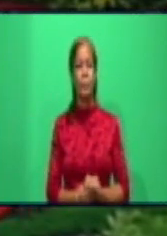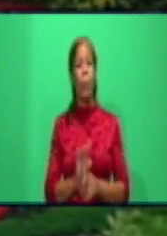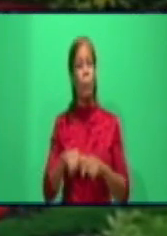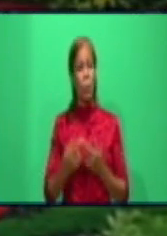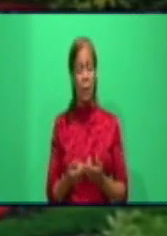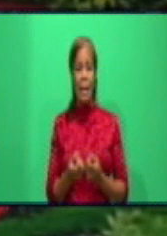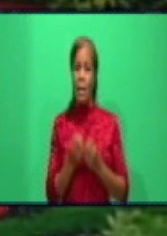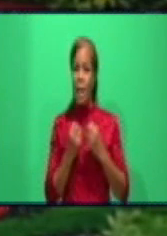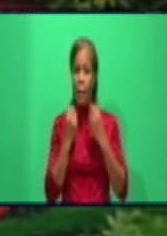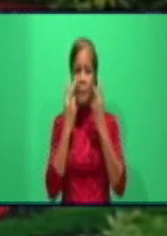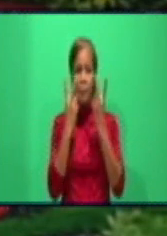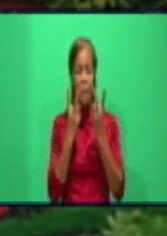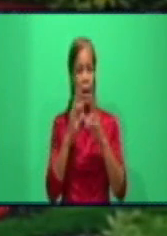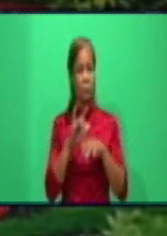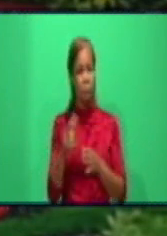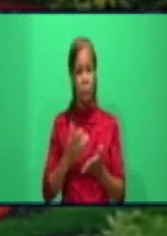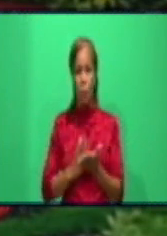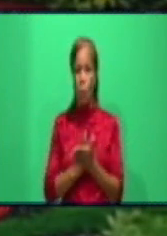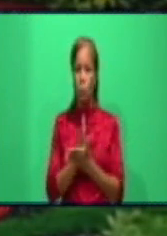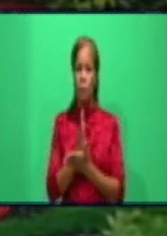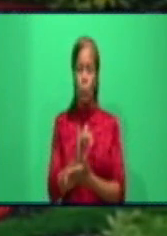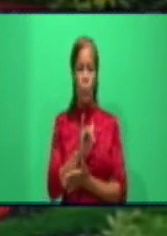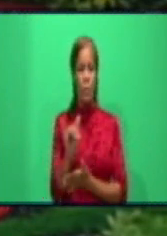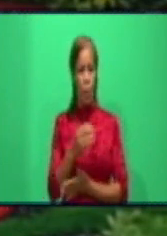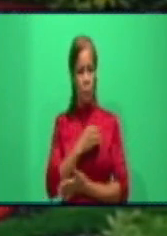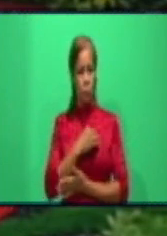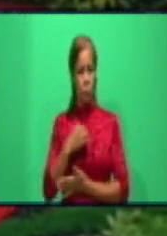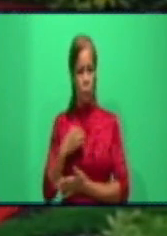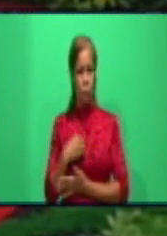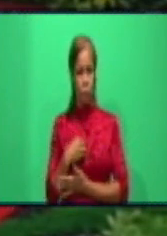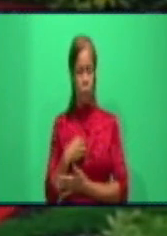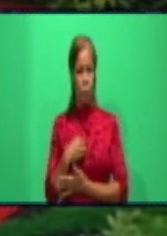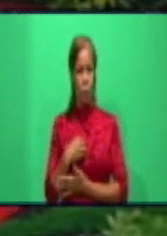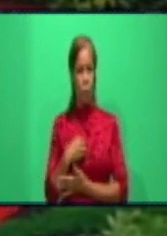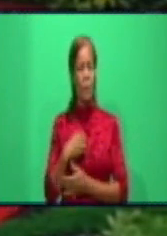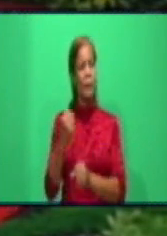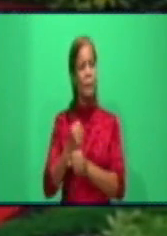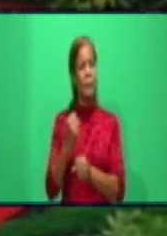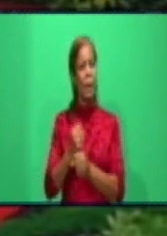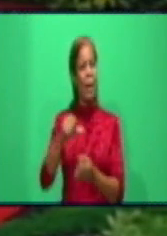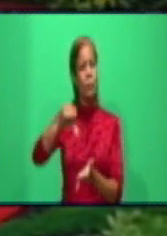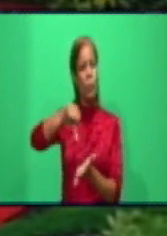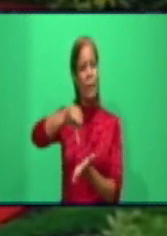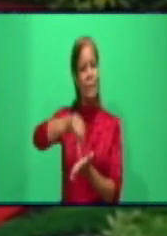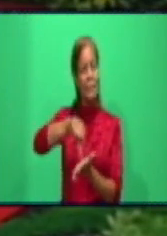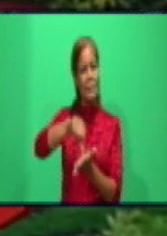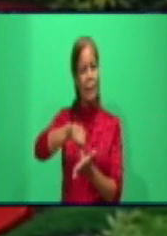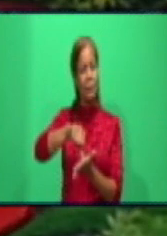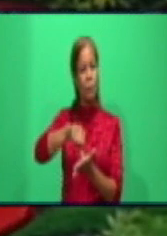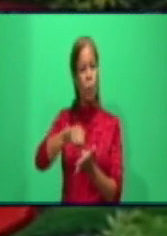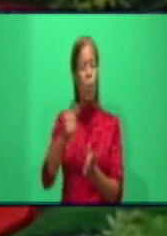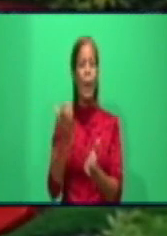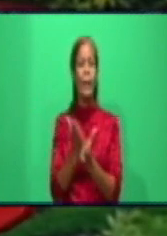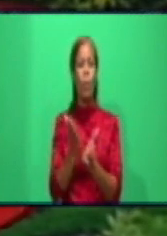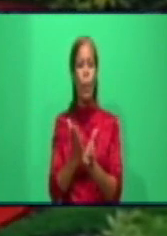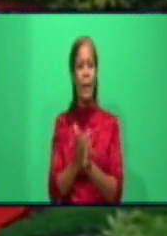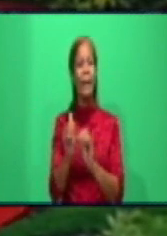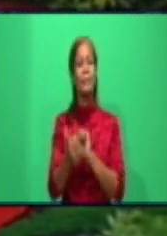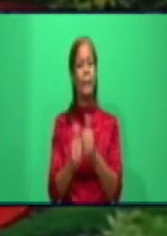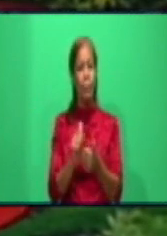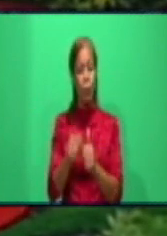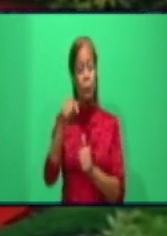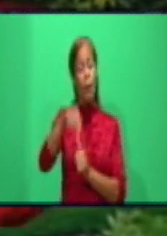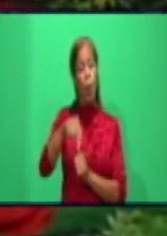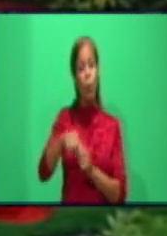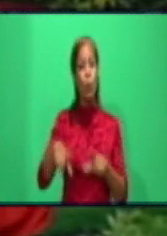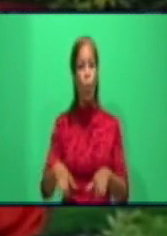continúa, hoy el doctor Karel Sousa, que está trabajando en el Centro de Aislamiento de la EI de Pedro Batista, está cumpliendo 25